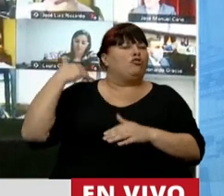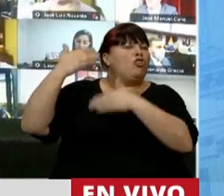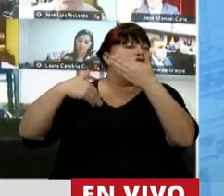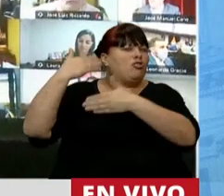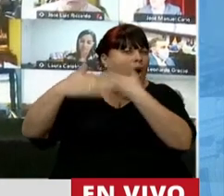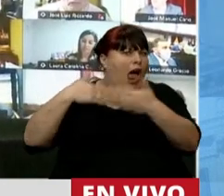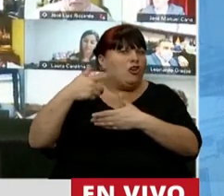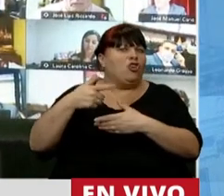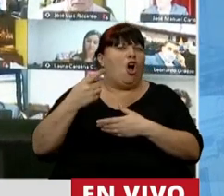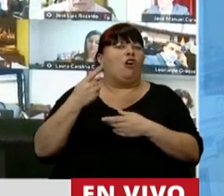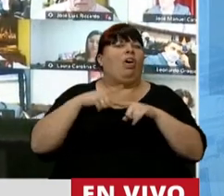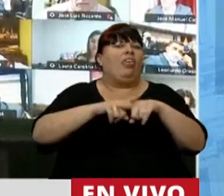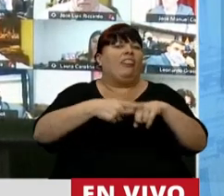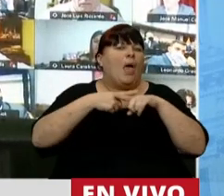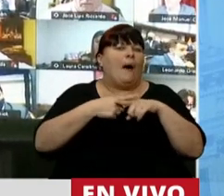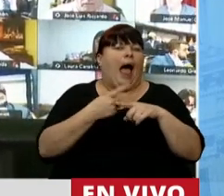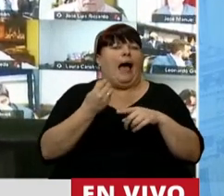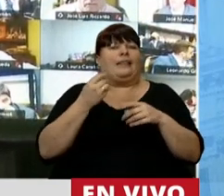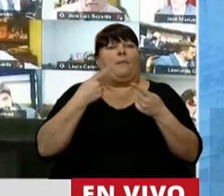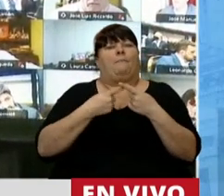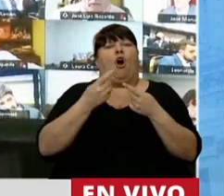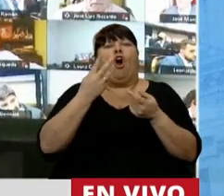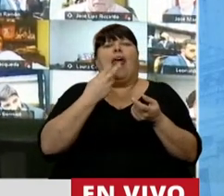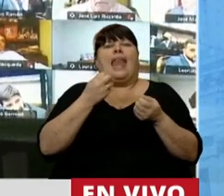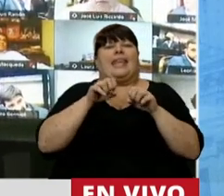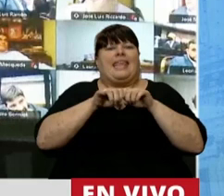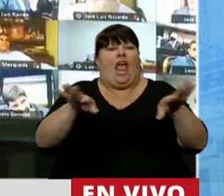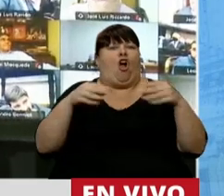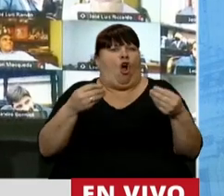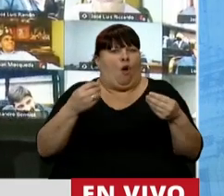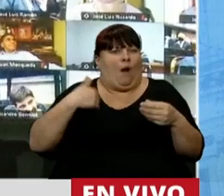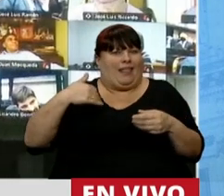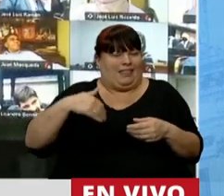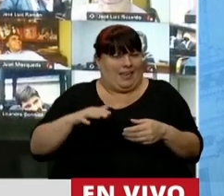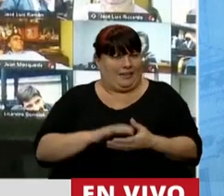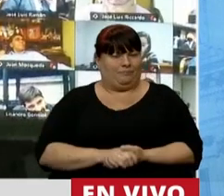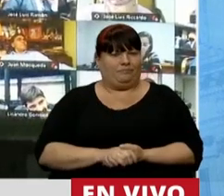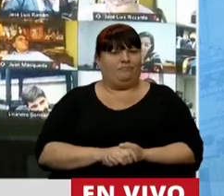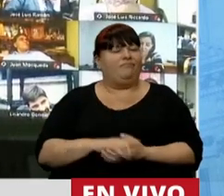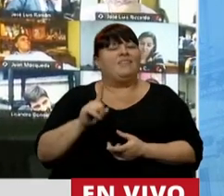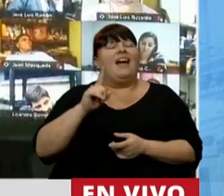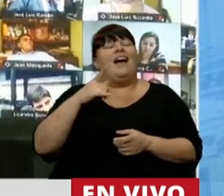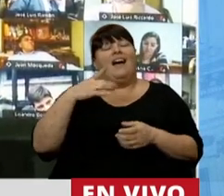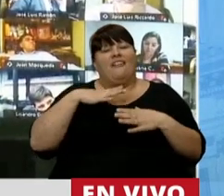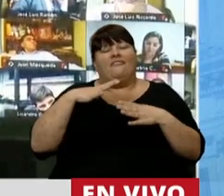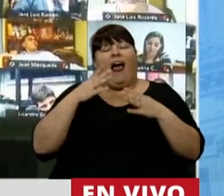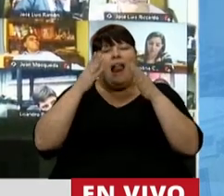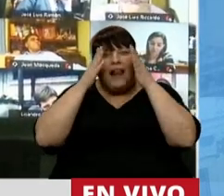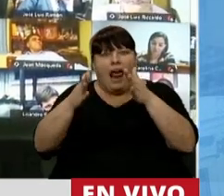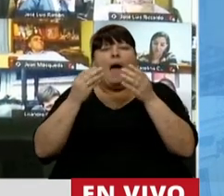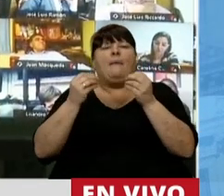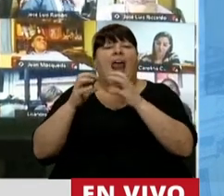energía de la discusión sobre la distribución en la Argentina. No le hemos puesto la misma energía para